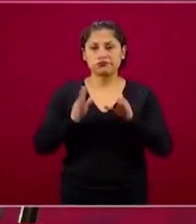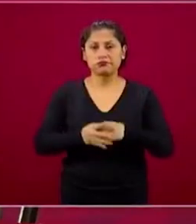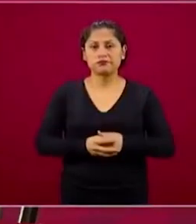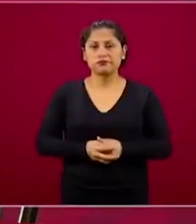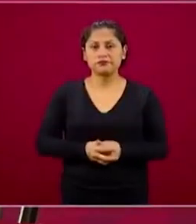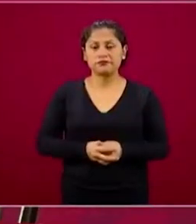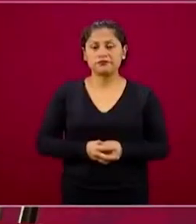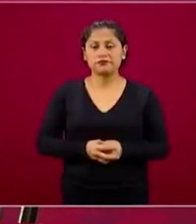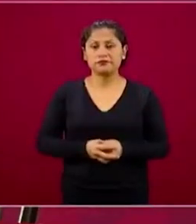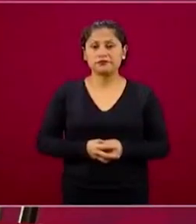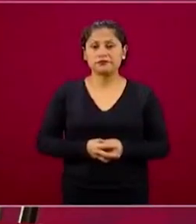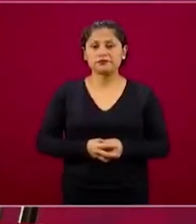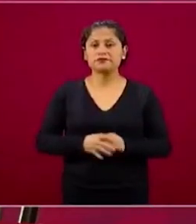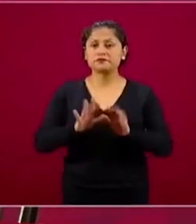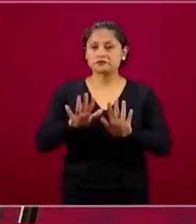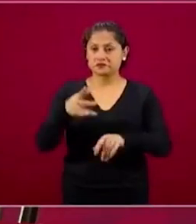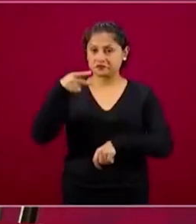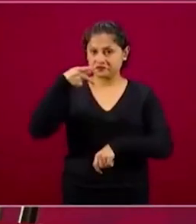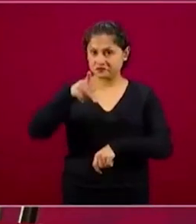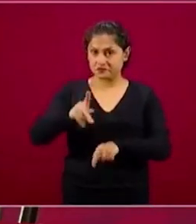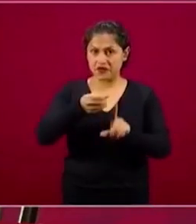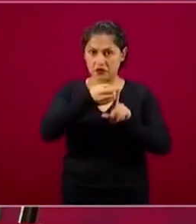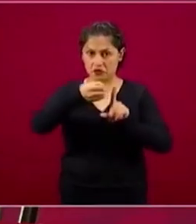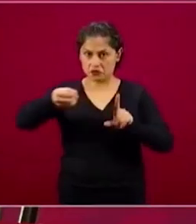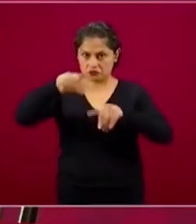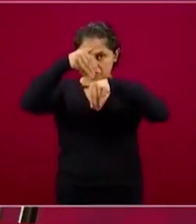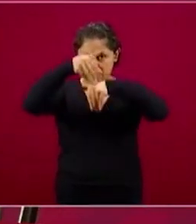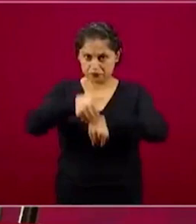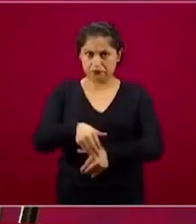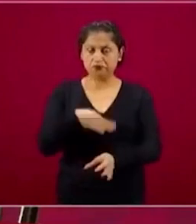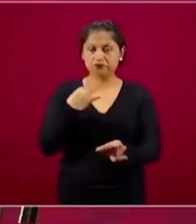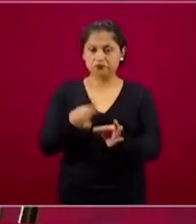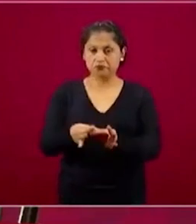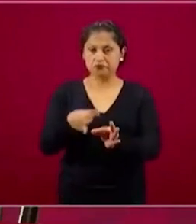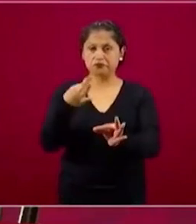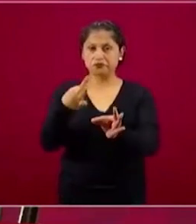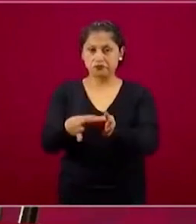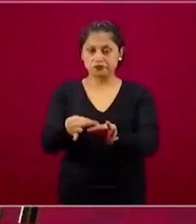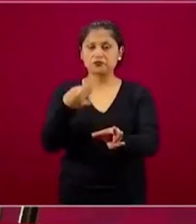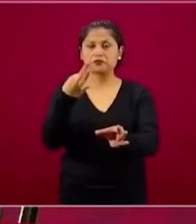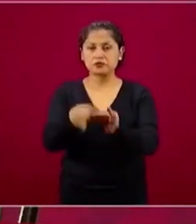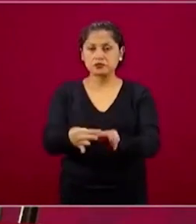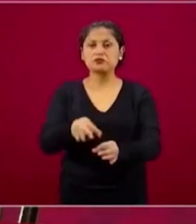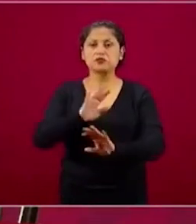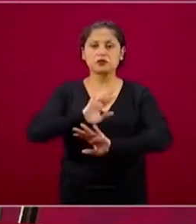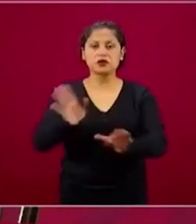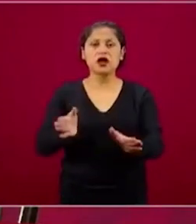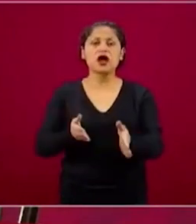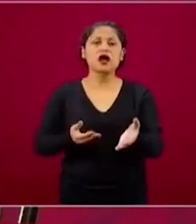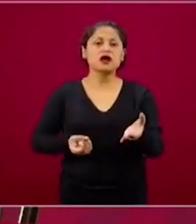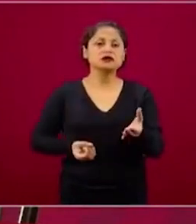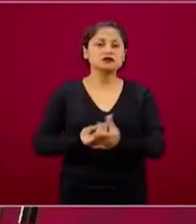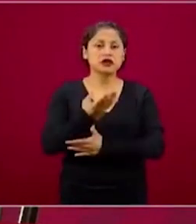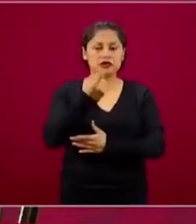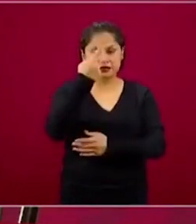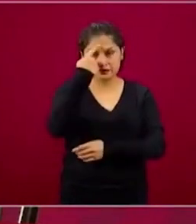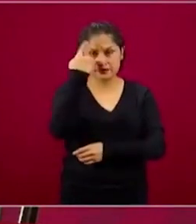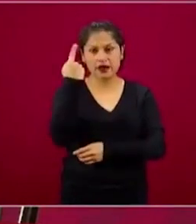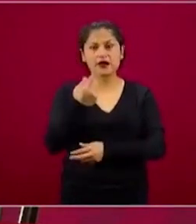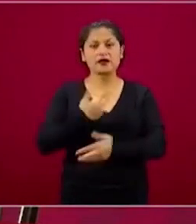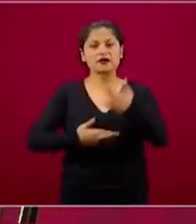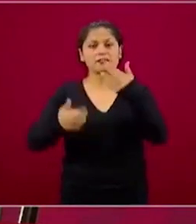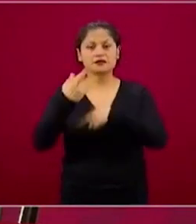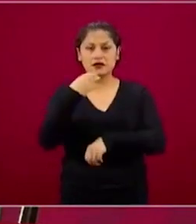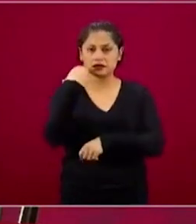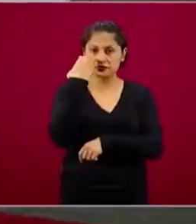manera cauta, ordenada a la vida productiva, a la vida escolar, a la vida del espacio público.